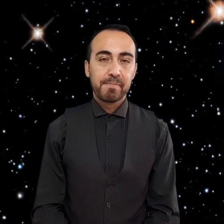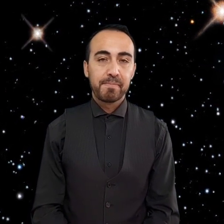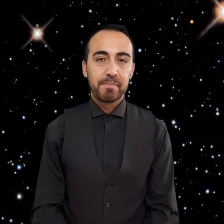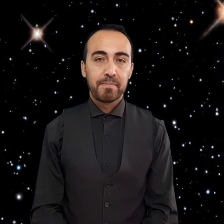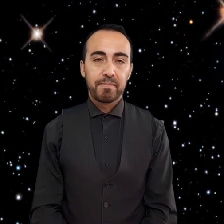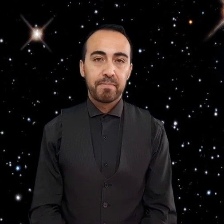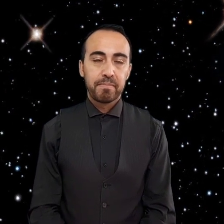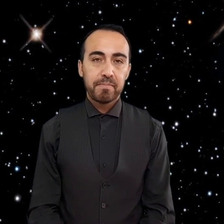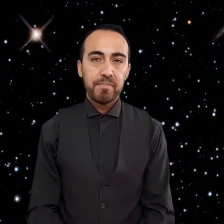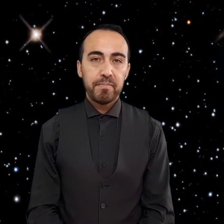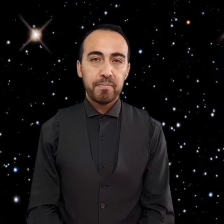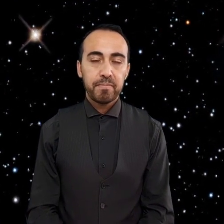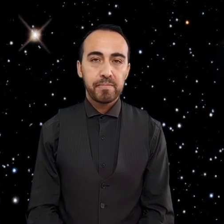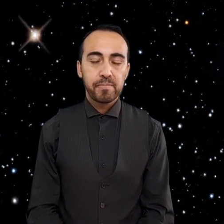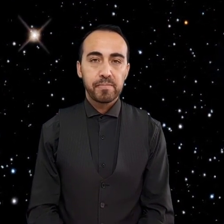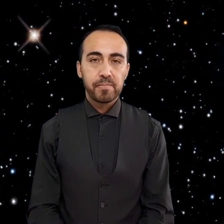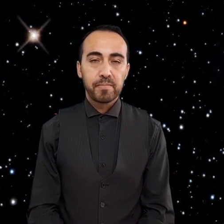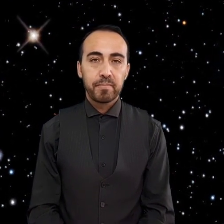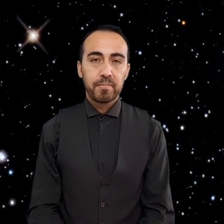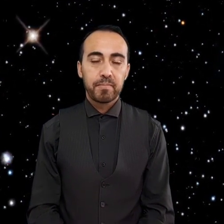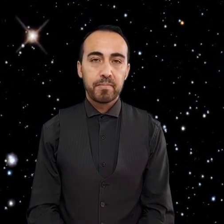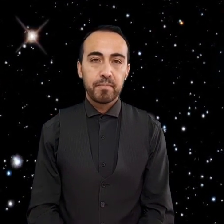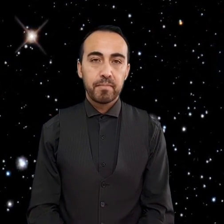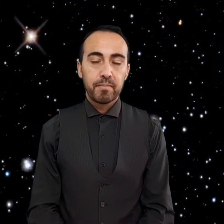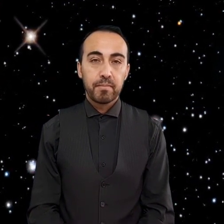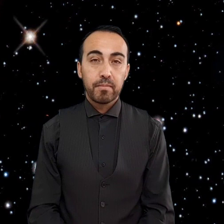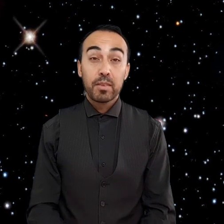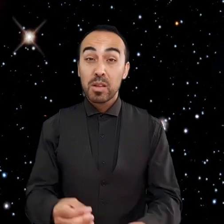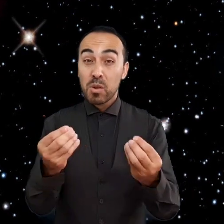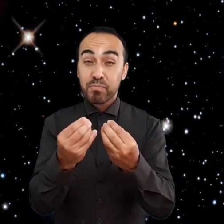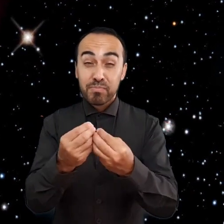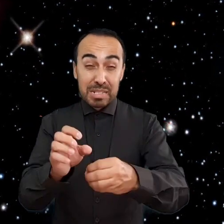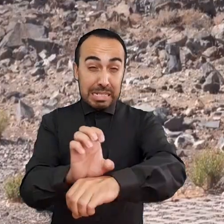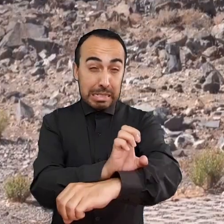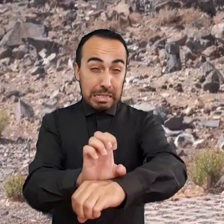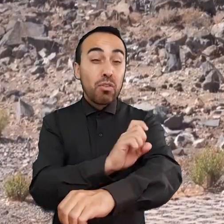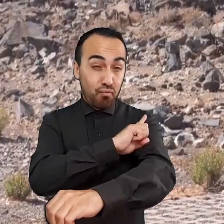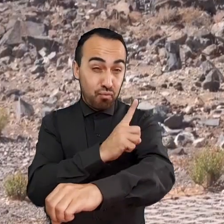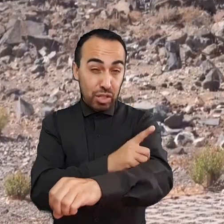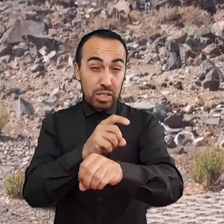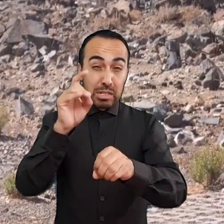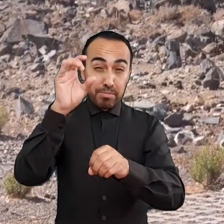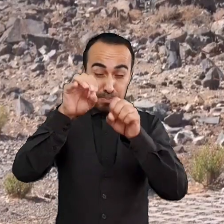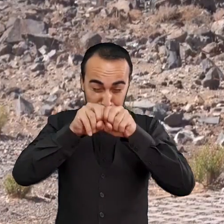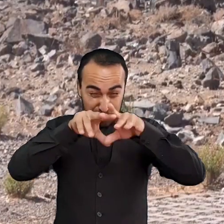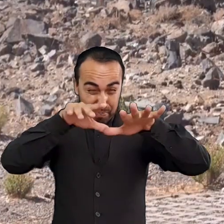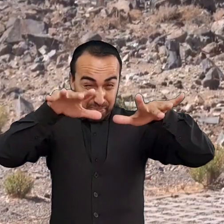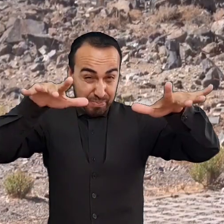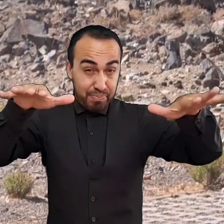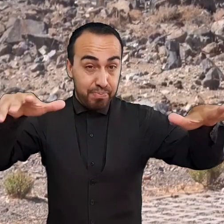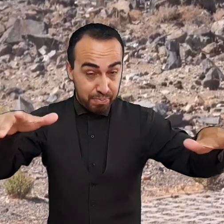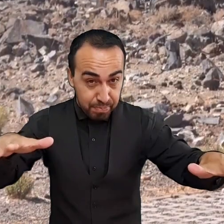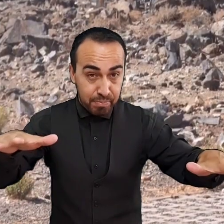La gran cantidad de energía que se libera en la explosión y el impulso asociados a cada supernova pueden incluso haber